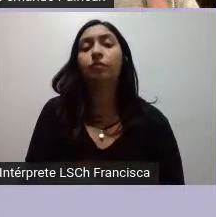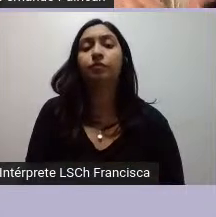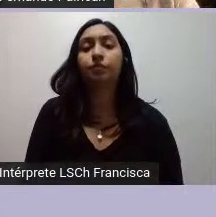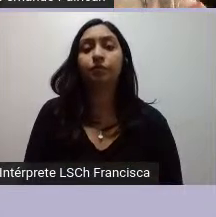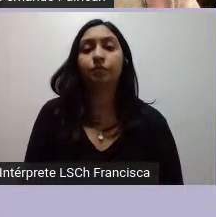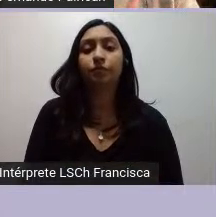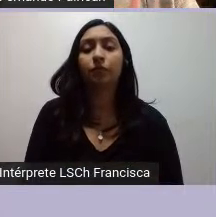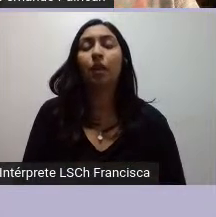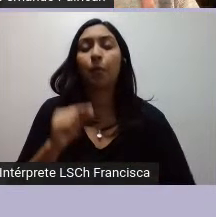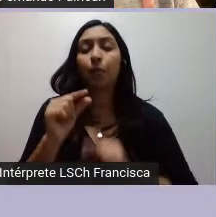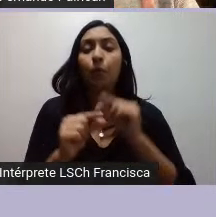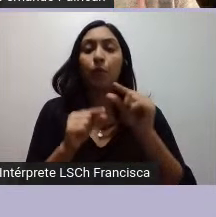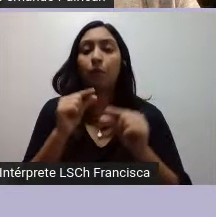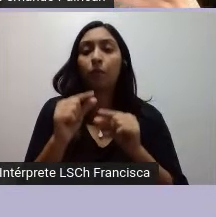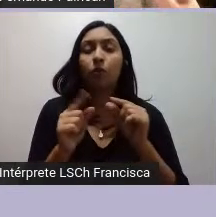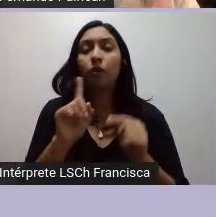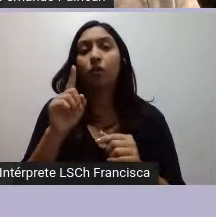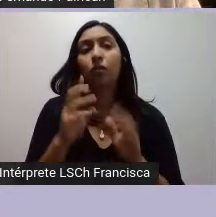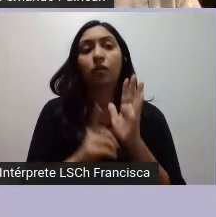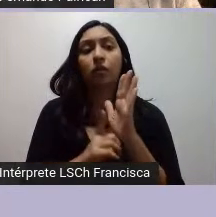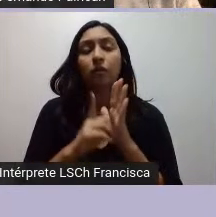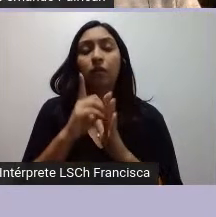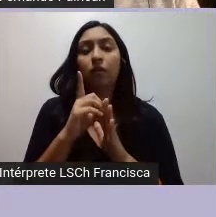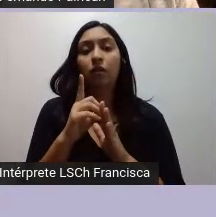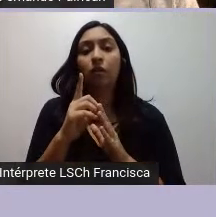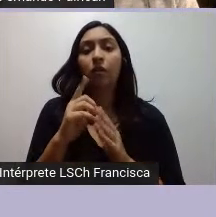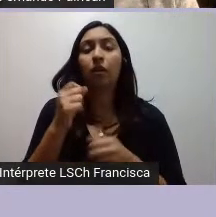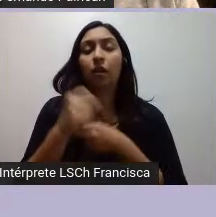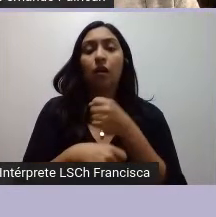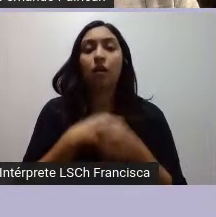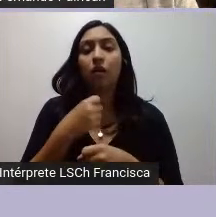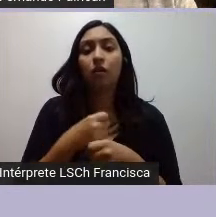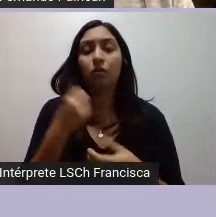se va a desarrollar a partir de los 2000 en específico.